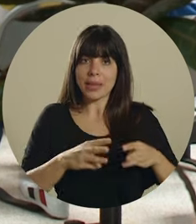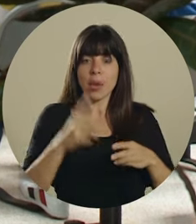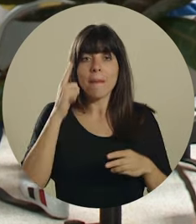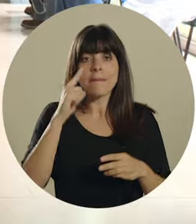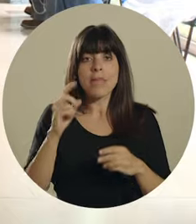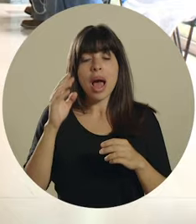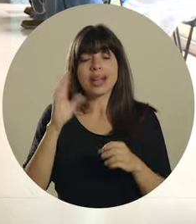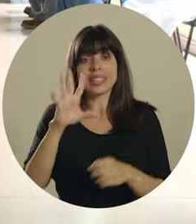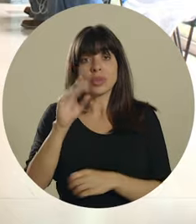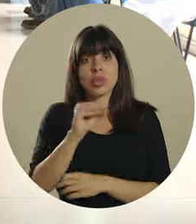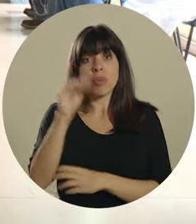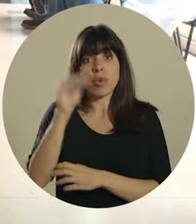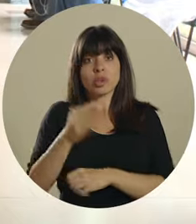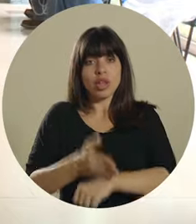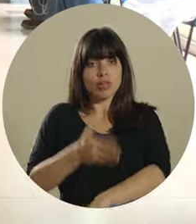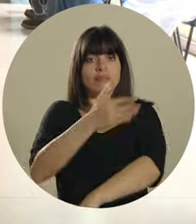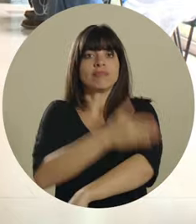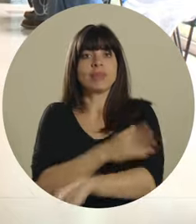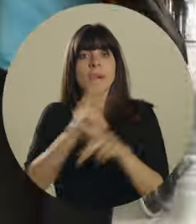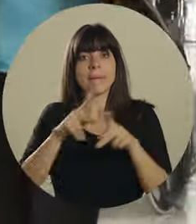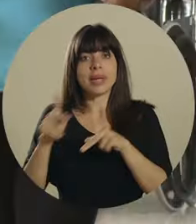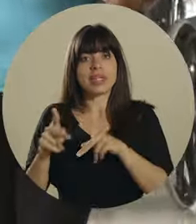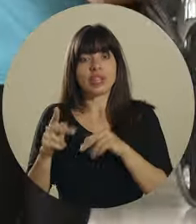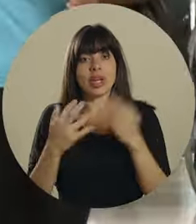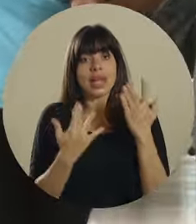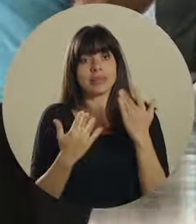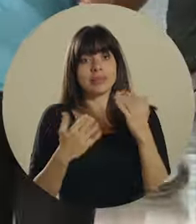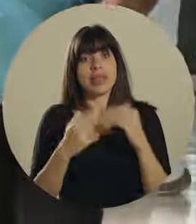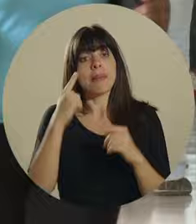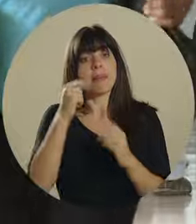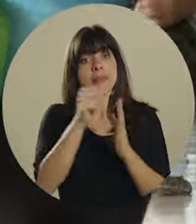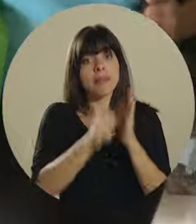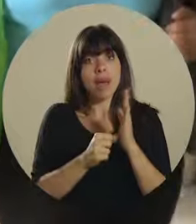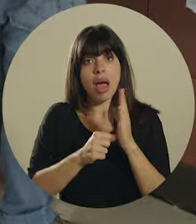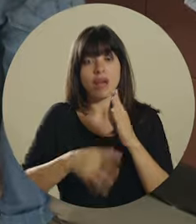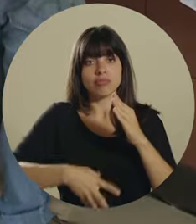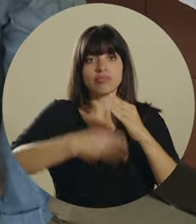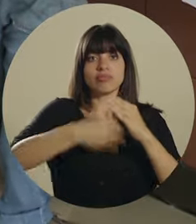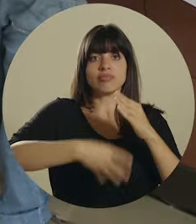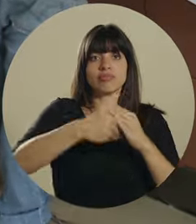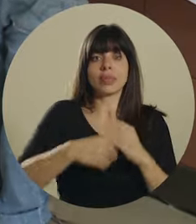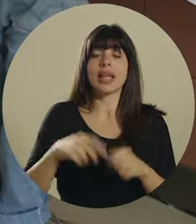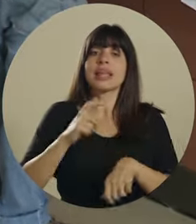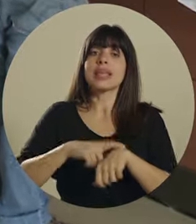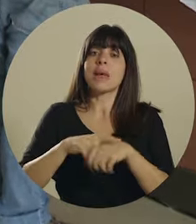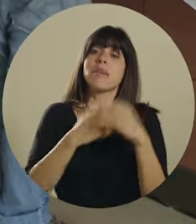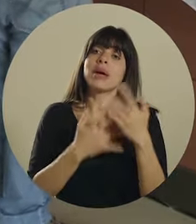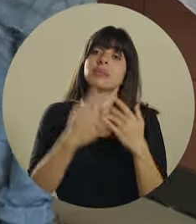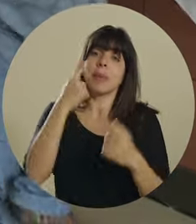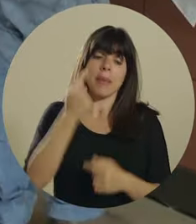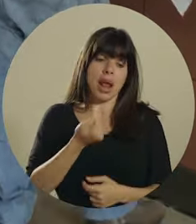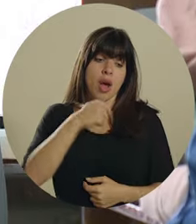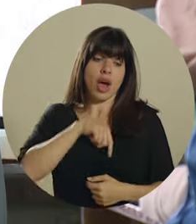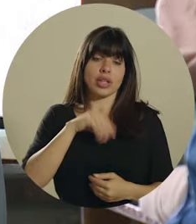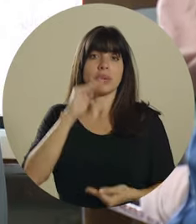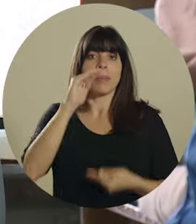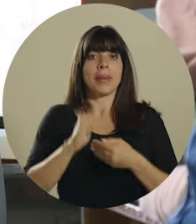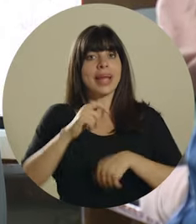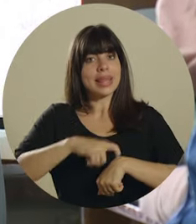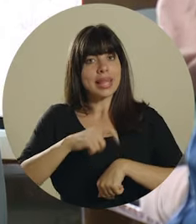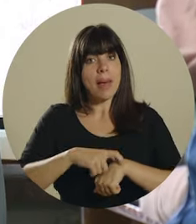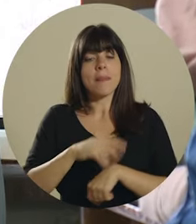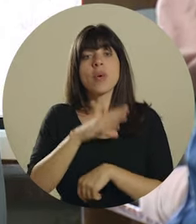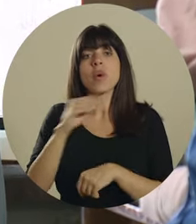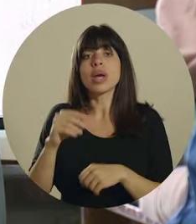Esto permite aumentar en 50% la atención de pacientes en listas de espera de cirugía, reducir el tiempo de espera para cateterismos